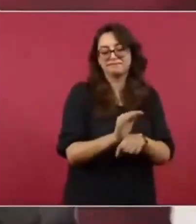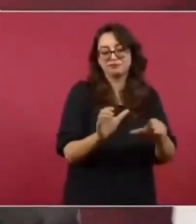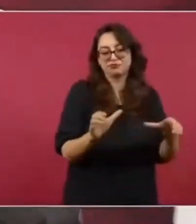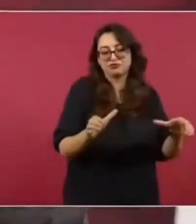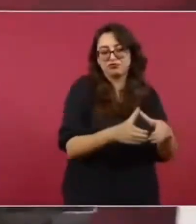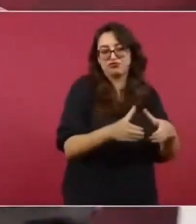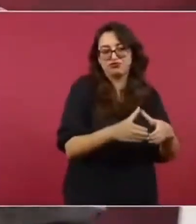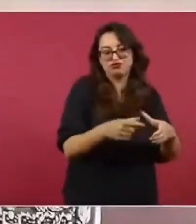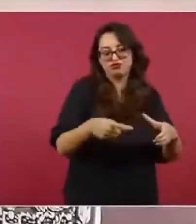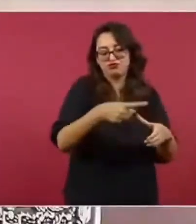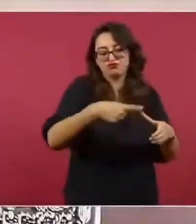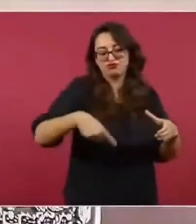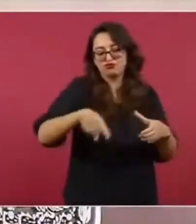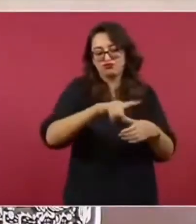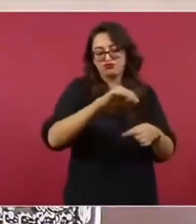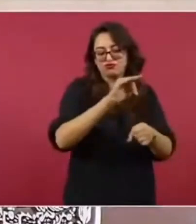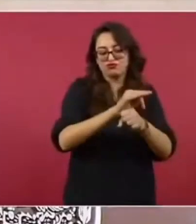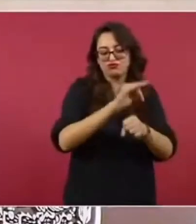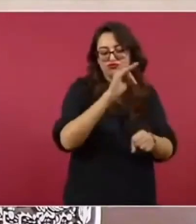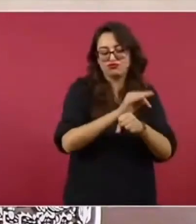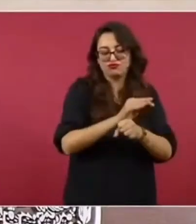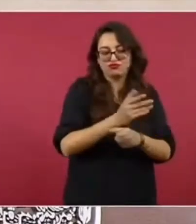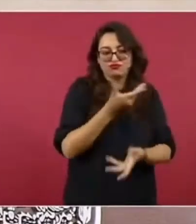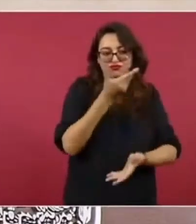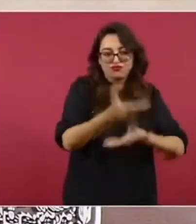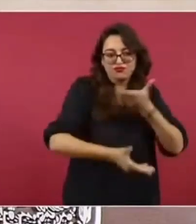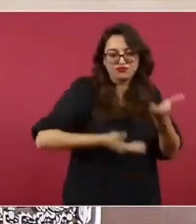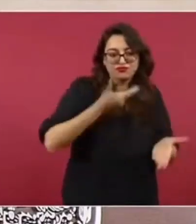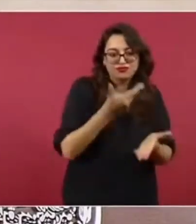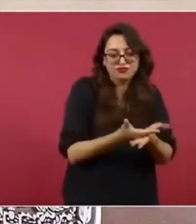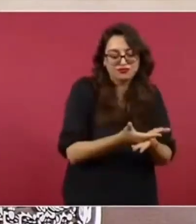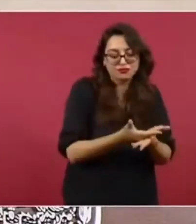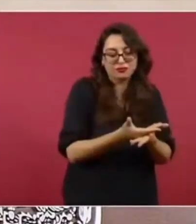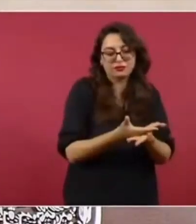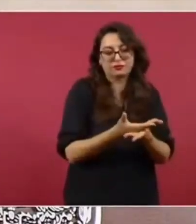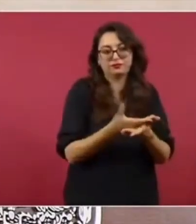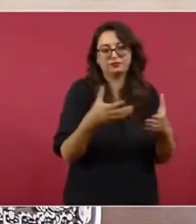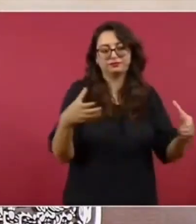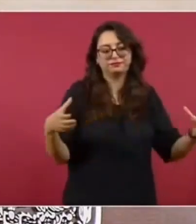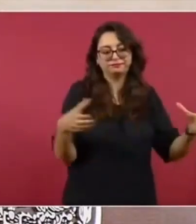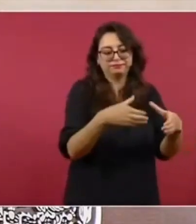es un poder al servicio de la oligarquía